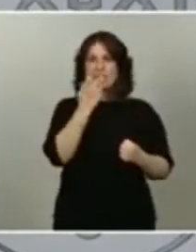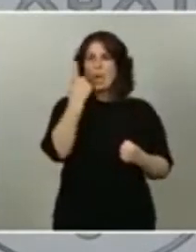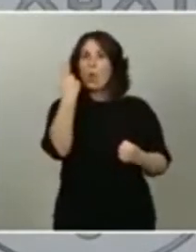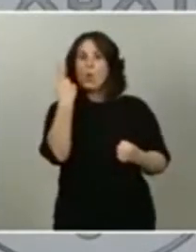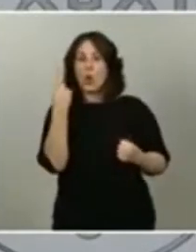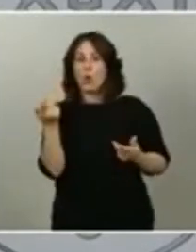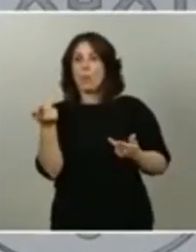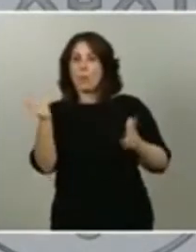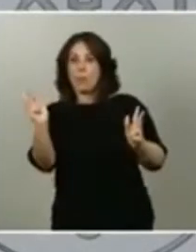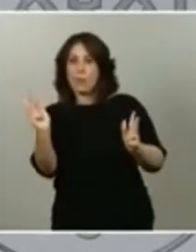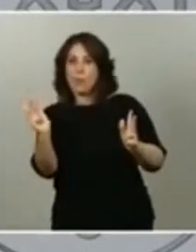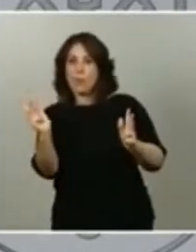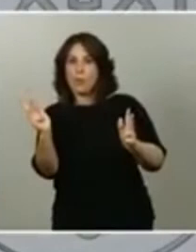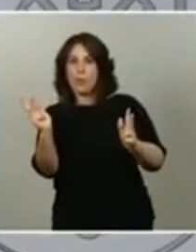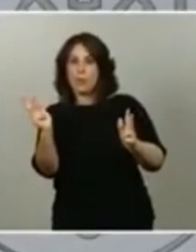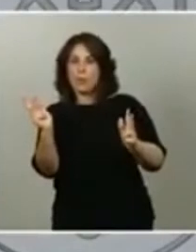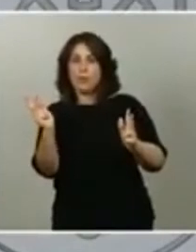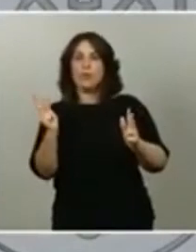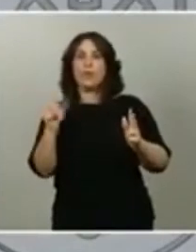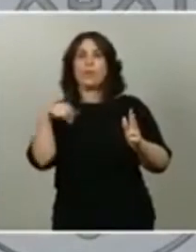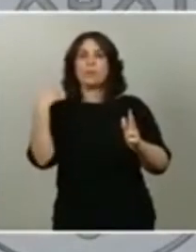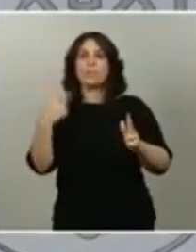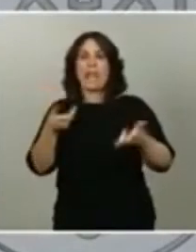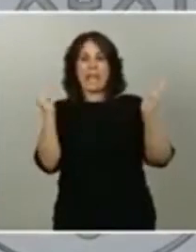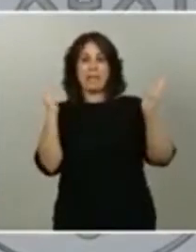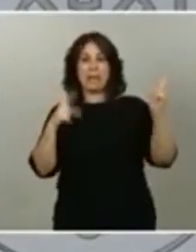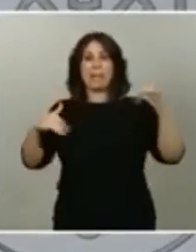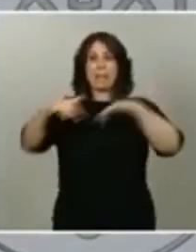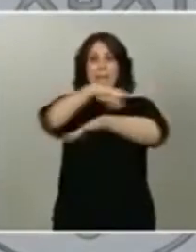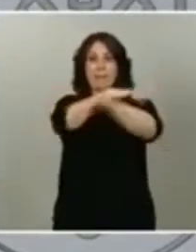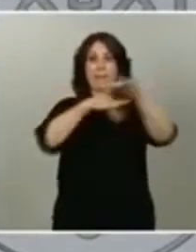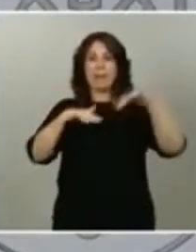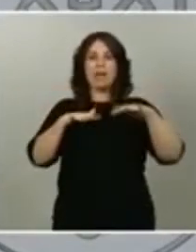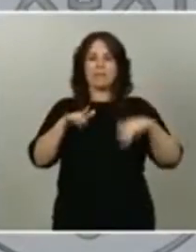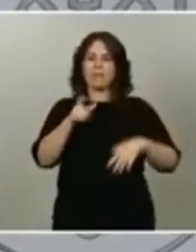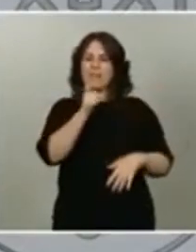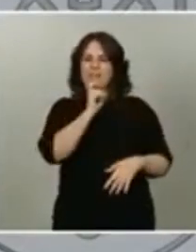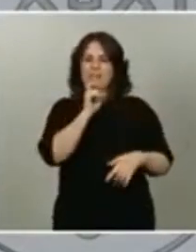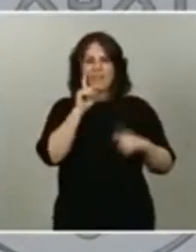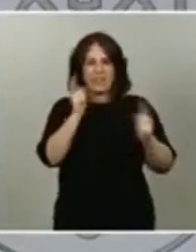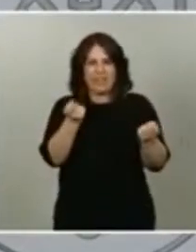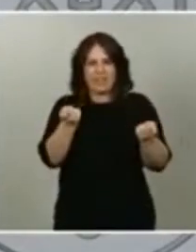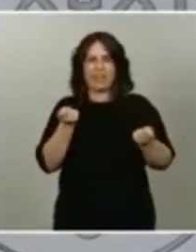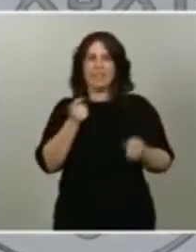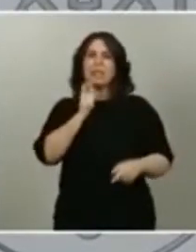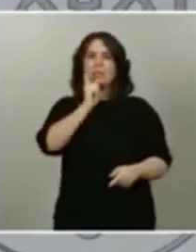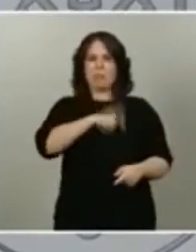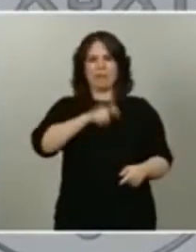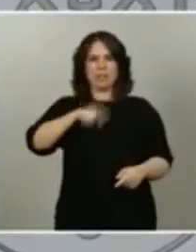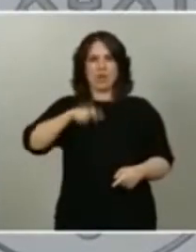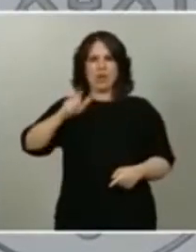dentro de los países, dificultaría el poder controlar a todas las personas que puedan proceder de